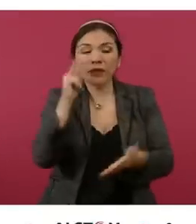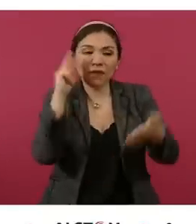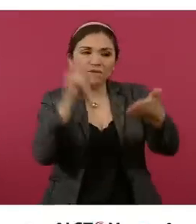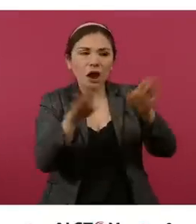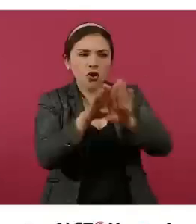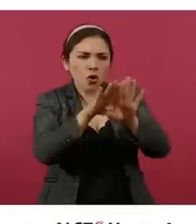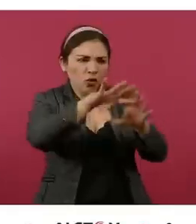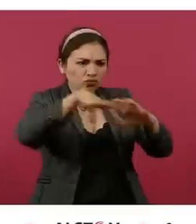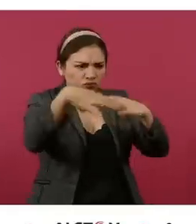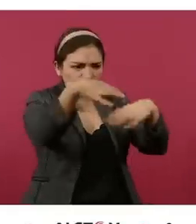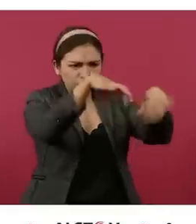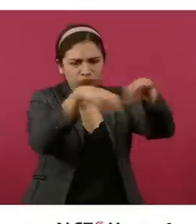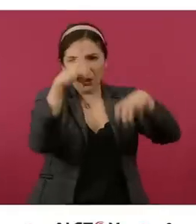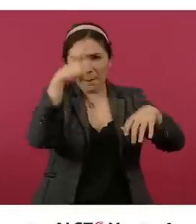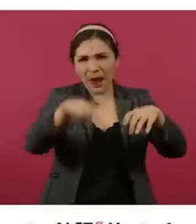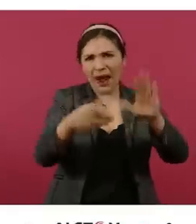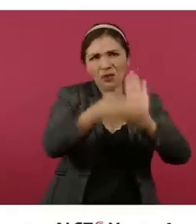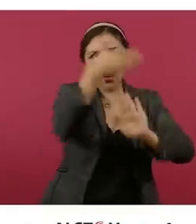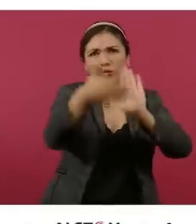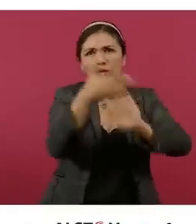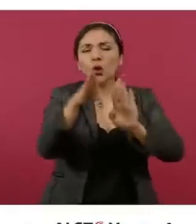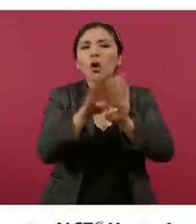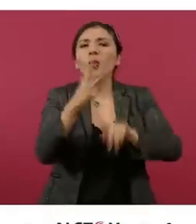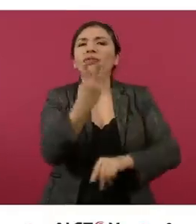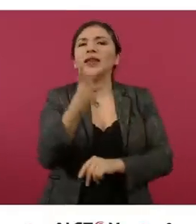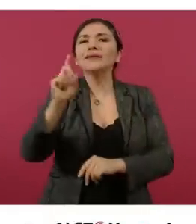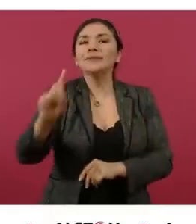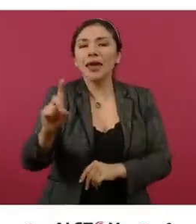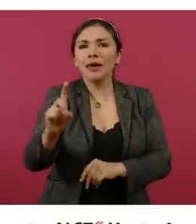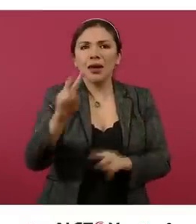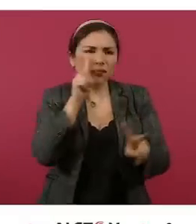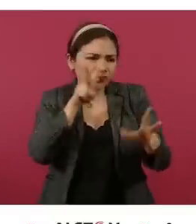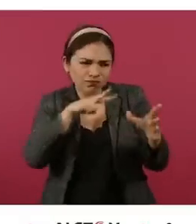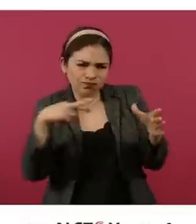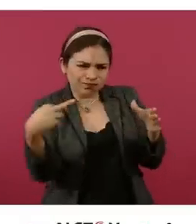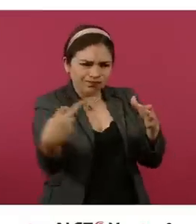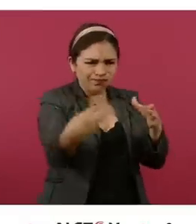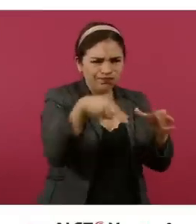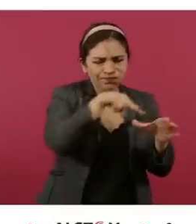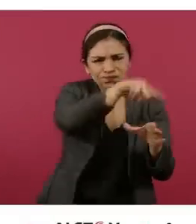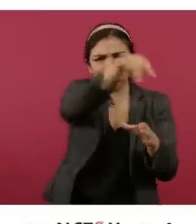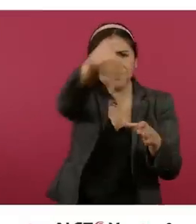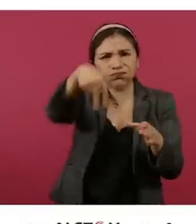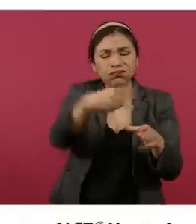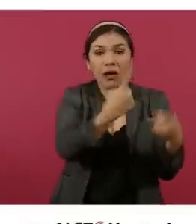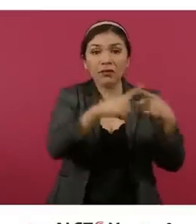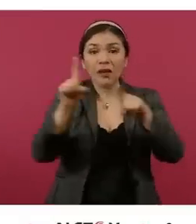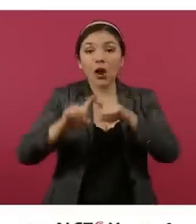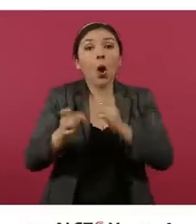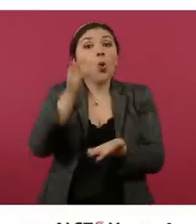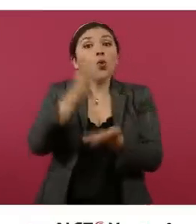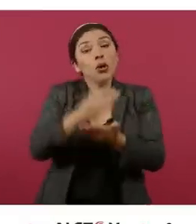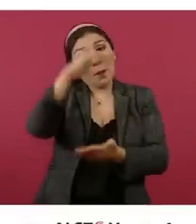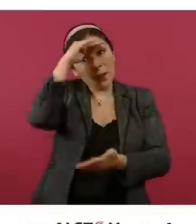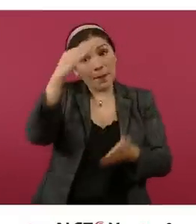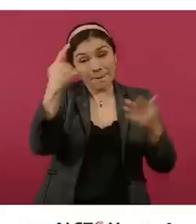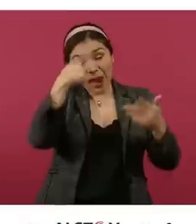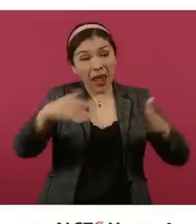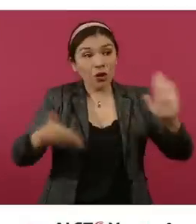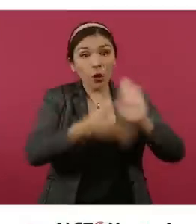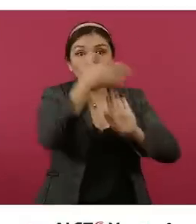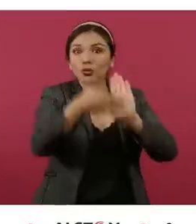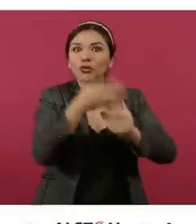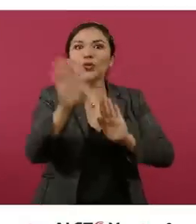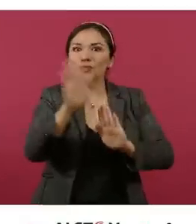modelos de construcción en tercera dimensión, desde todos los ángulos y no solamente en la parte constructiva,